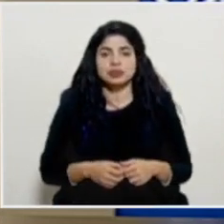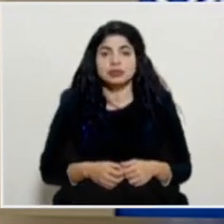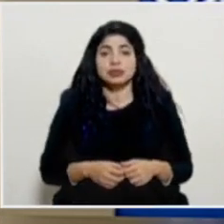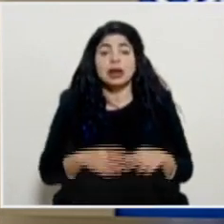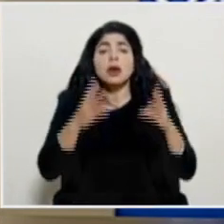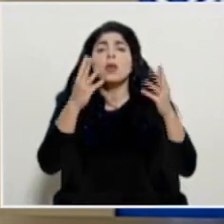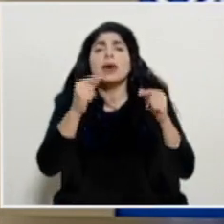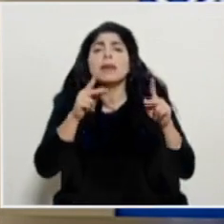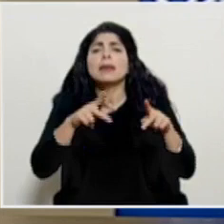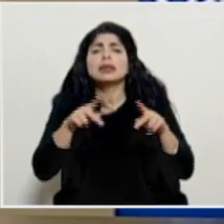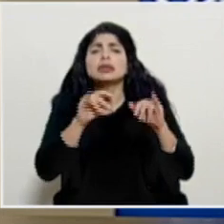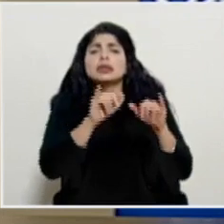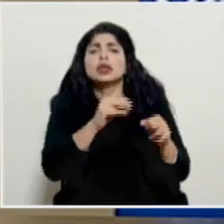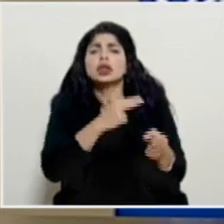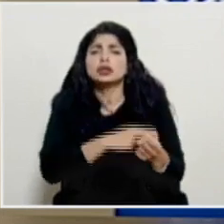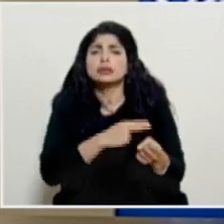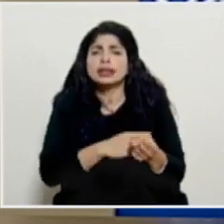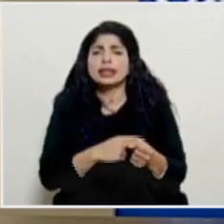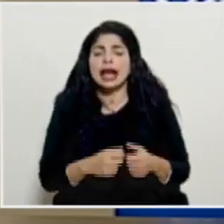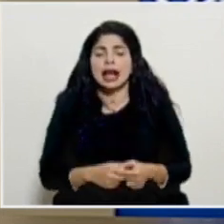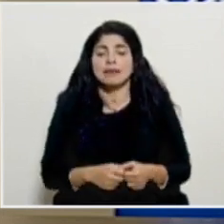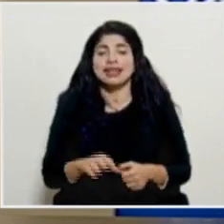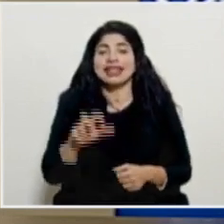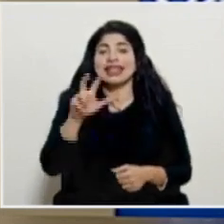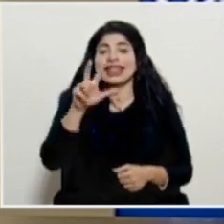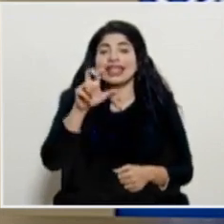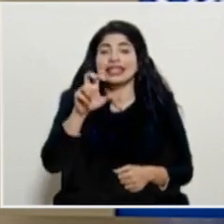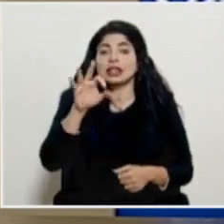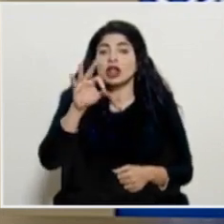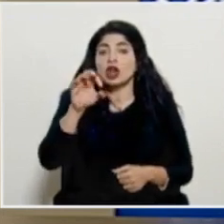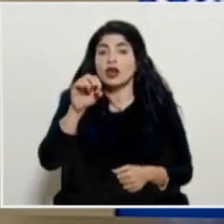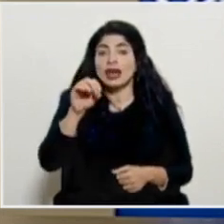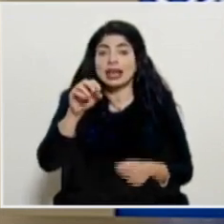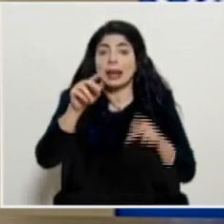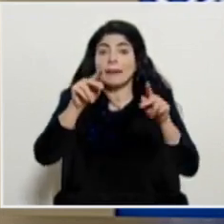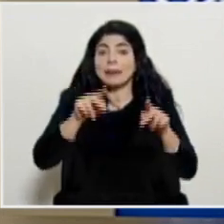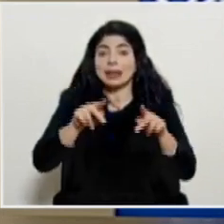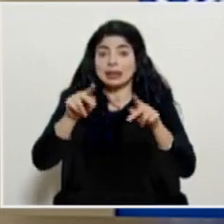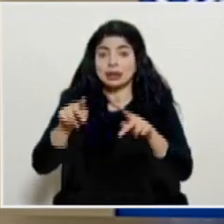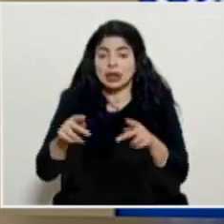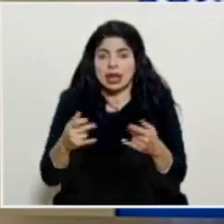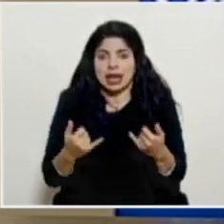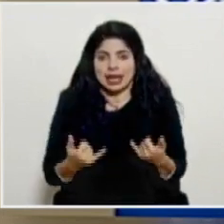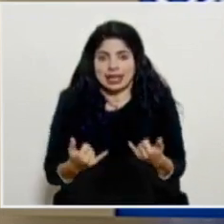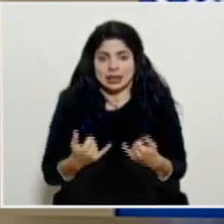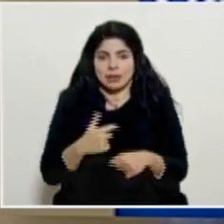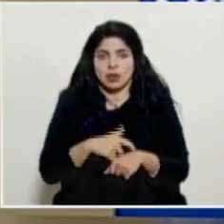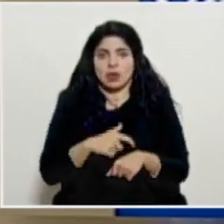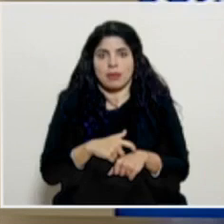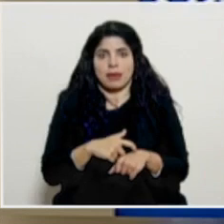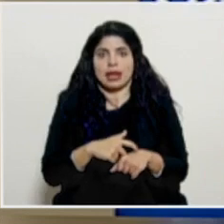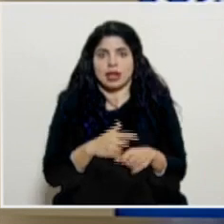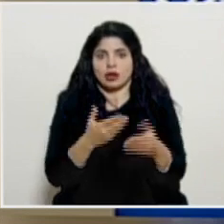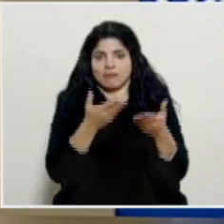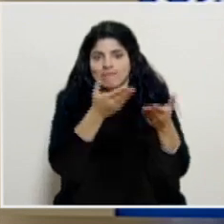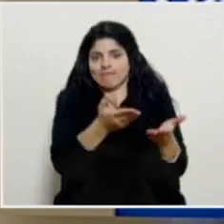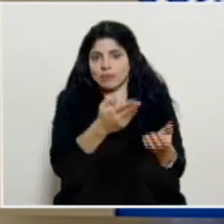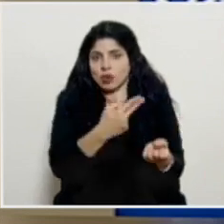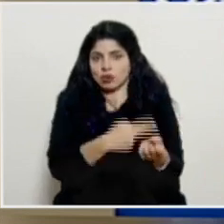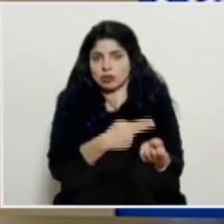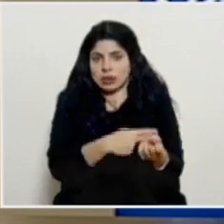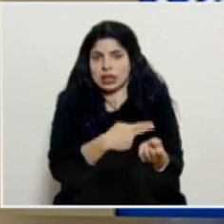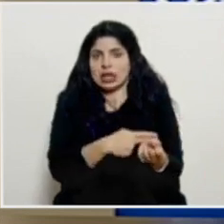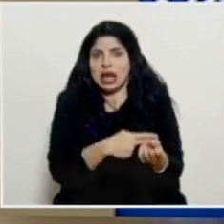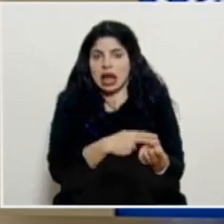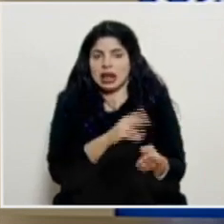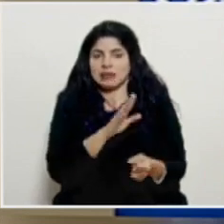a hospitalización, son 390 personas que se encuentran en estos momentos en servicios de salud en